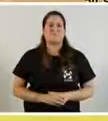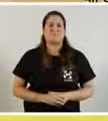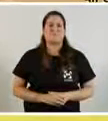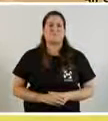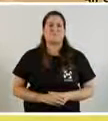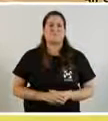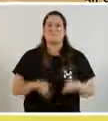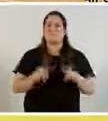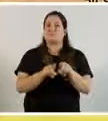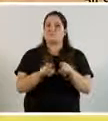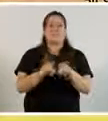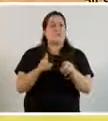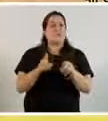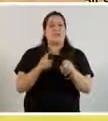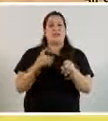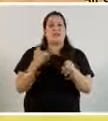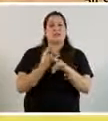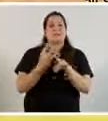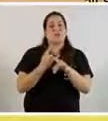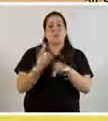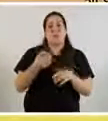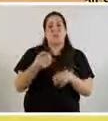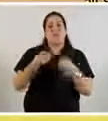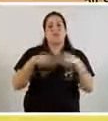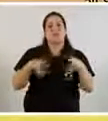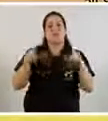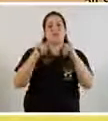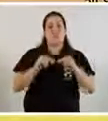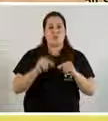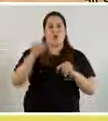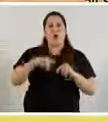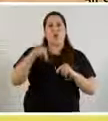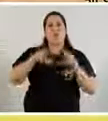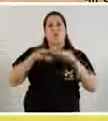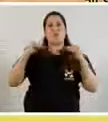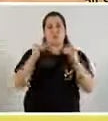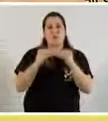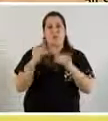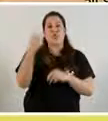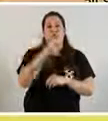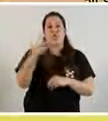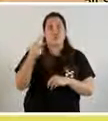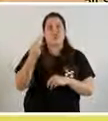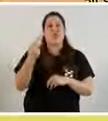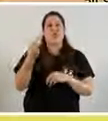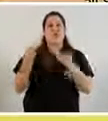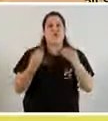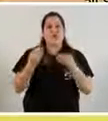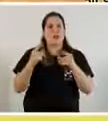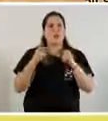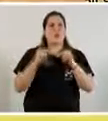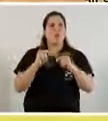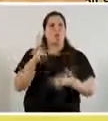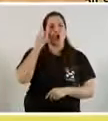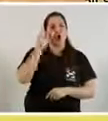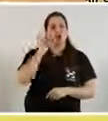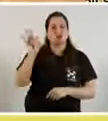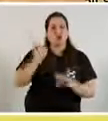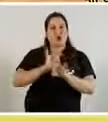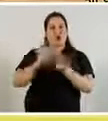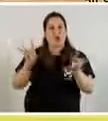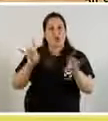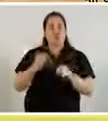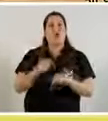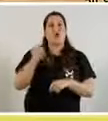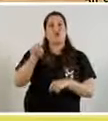Como siempre, empezamos con los números. Hoy, el promedio de casos nuevos de las últimas dos semanas está en 800. Eso